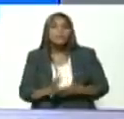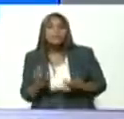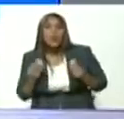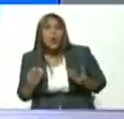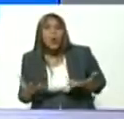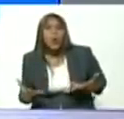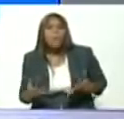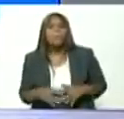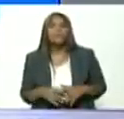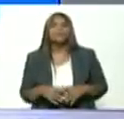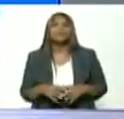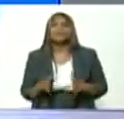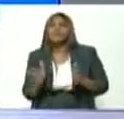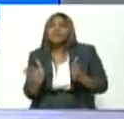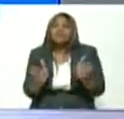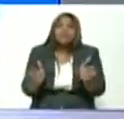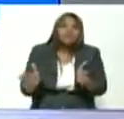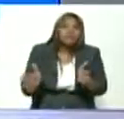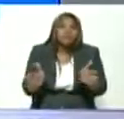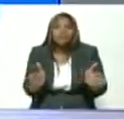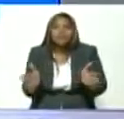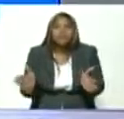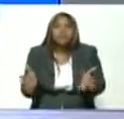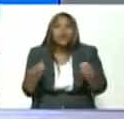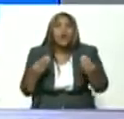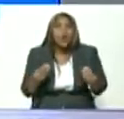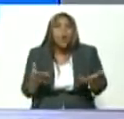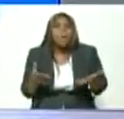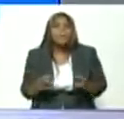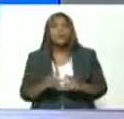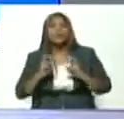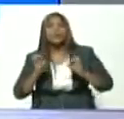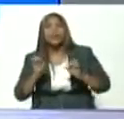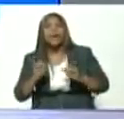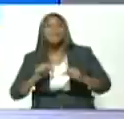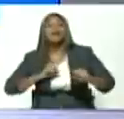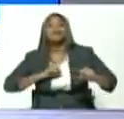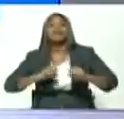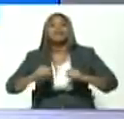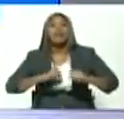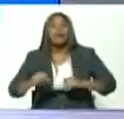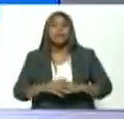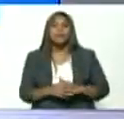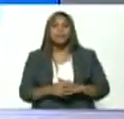opciones de políticas públicas opciones de acciones